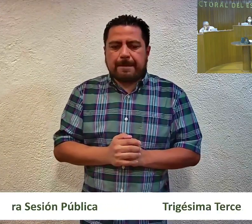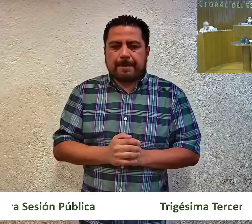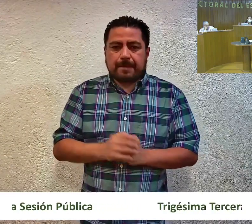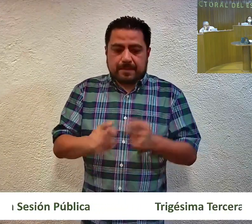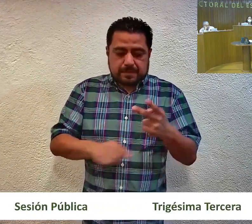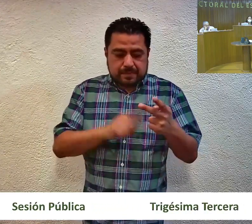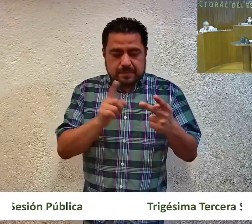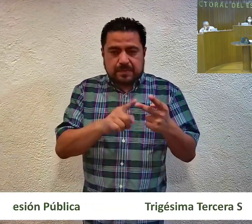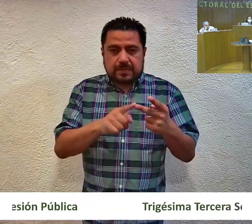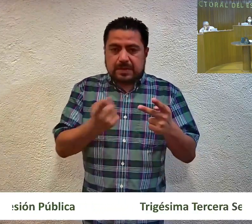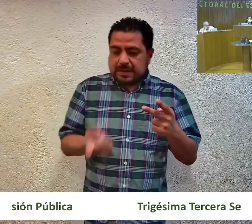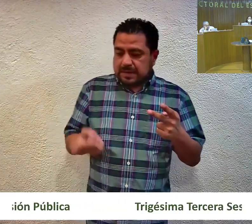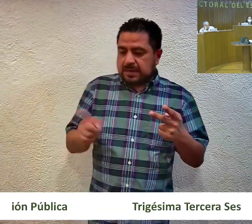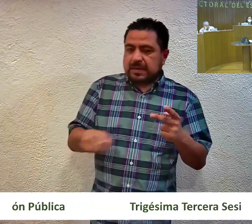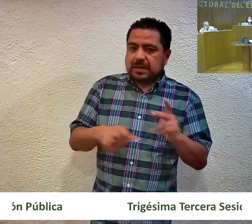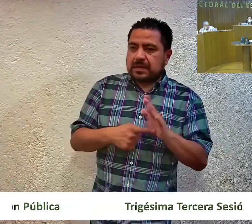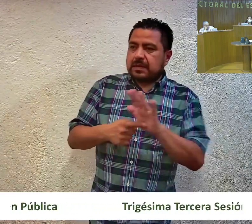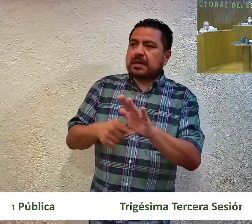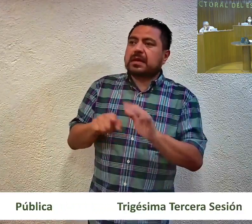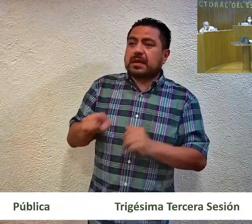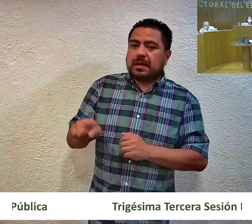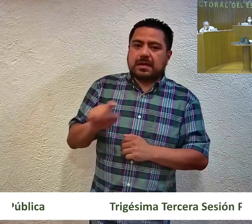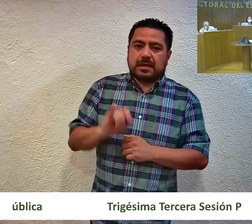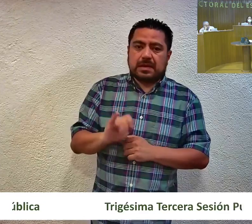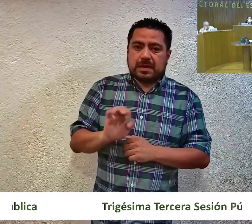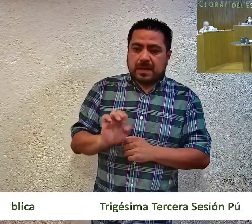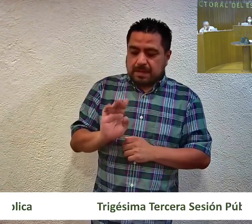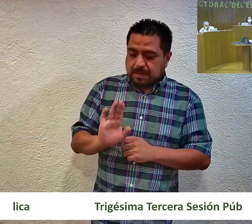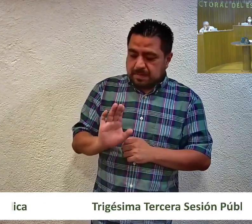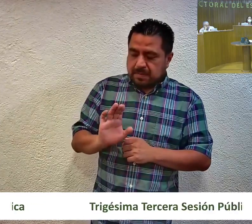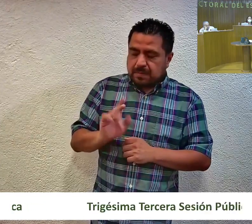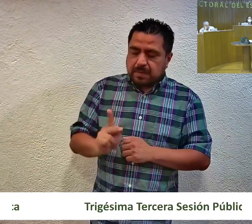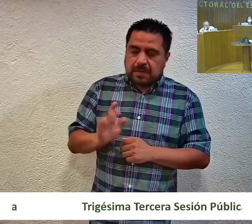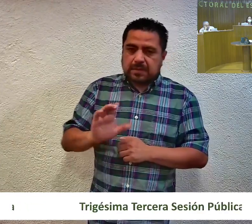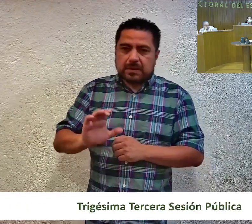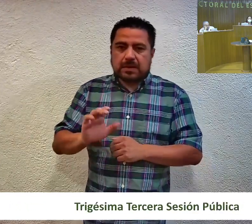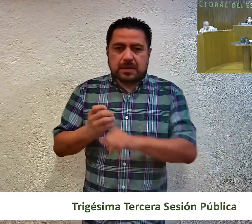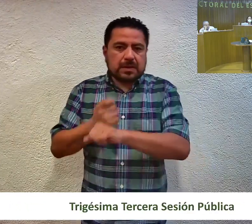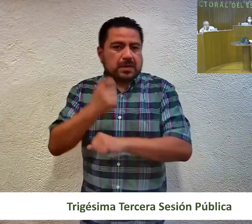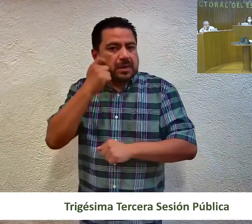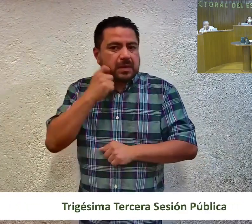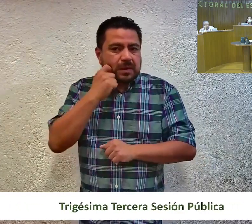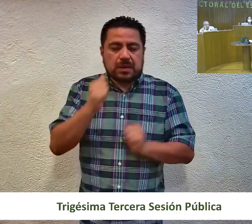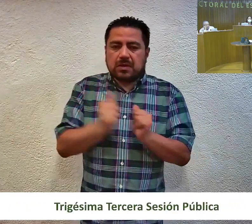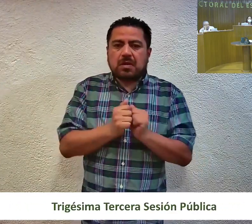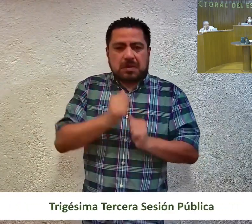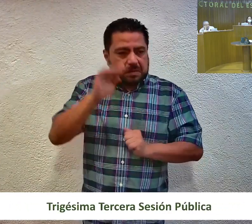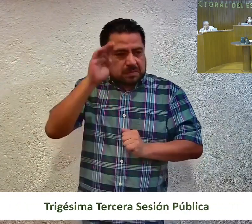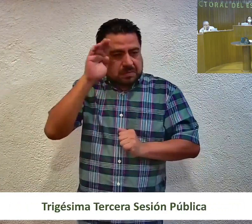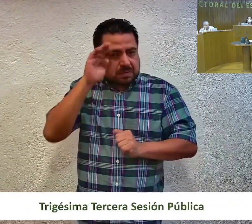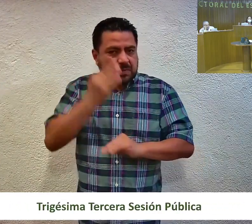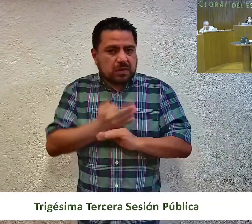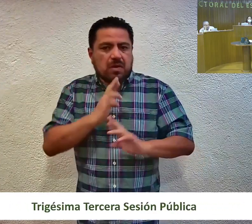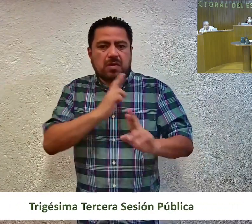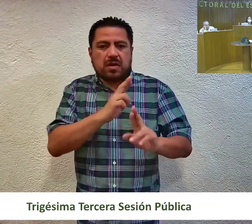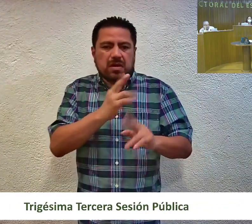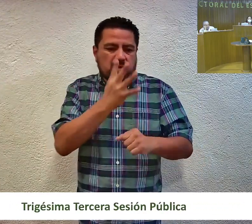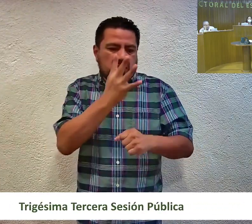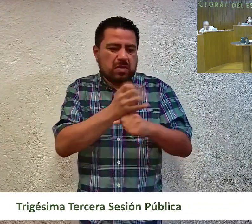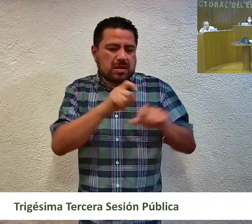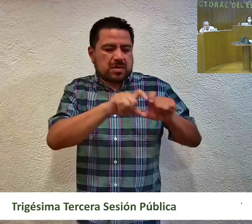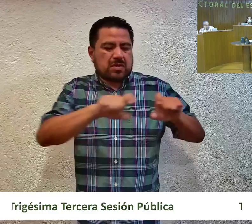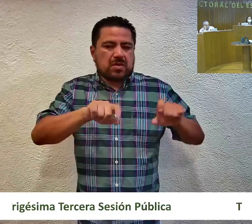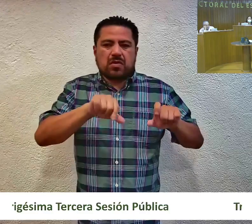Segundo, se ordena dar vista al Instituto Electoral y de Participación Ciudadana del Estado de Guerrero en términos de las consideraciones expuestas en el considerando cuarto de la presente